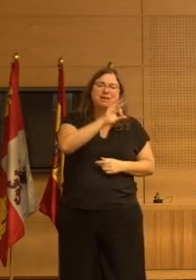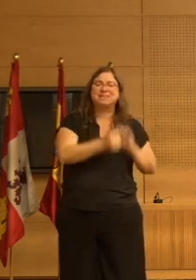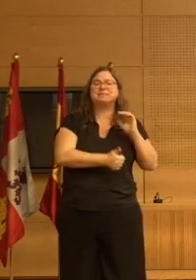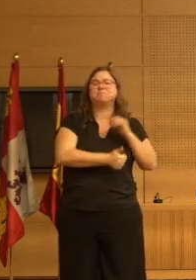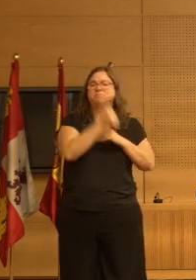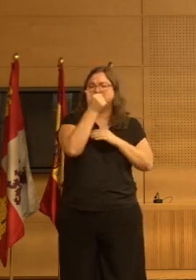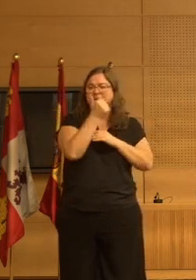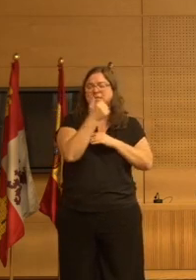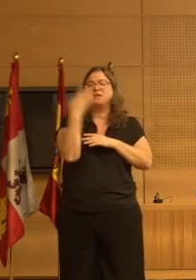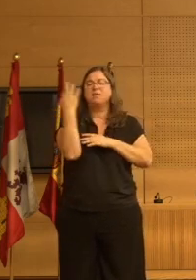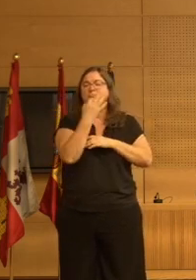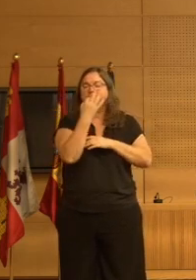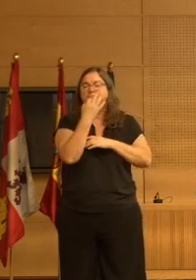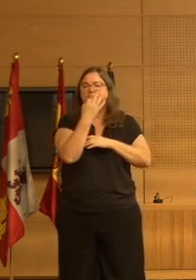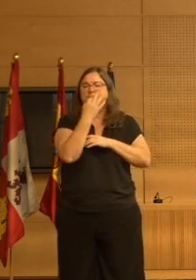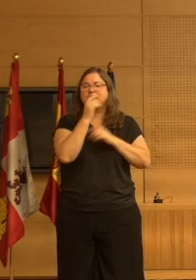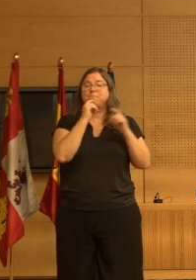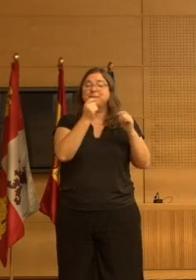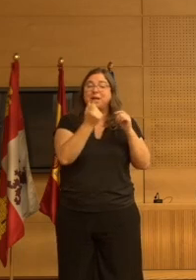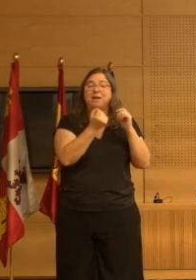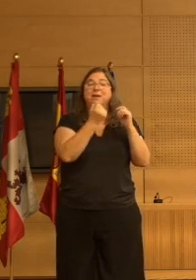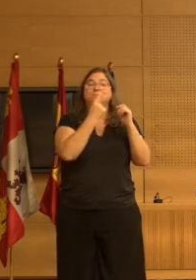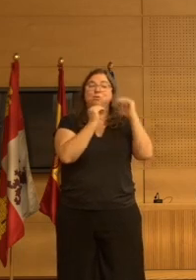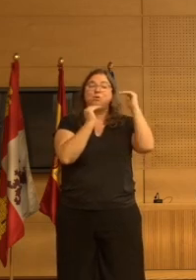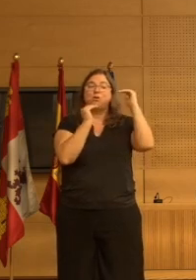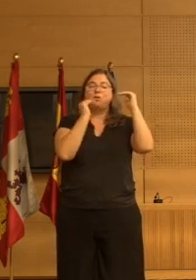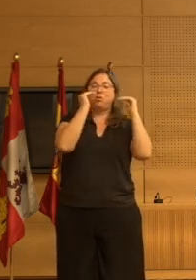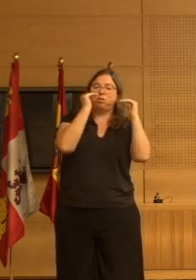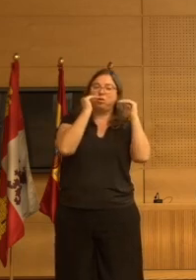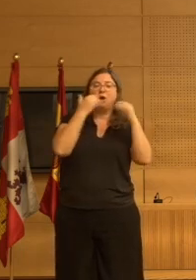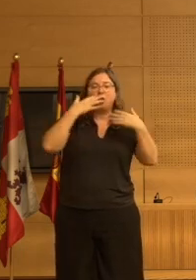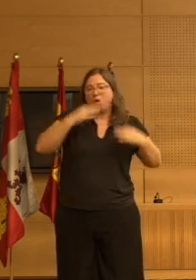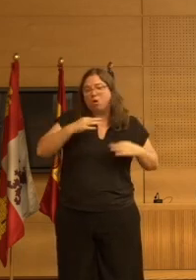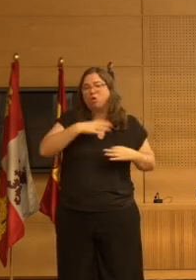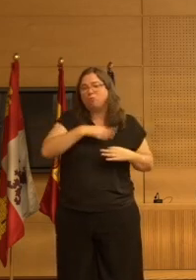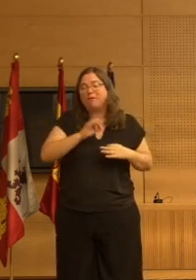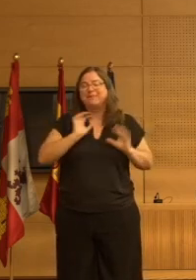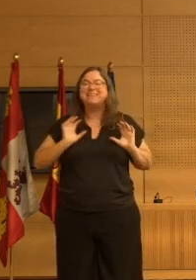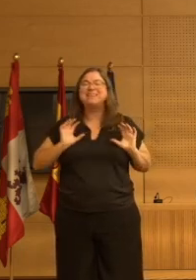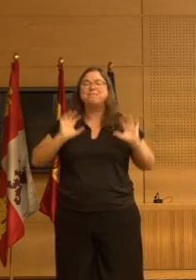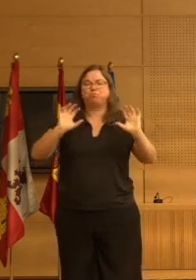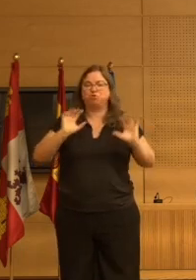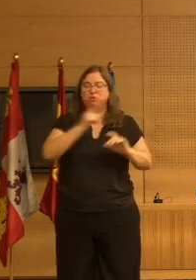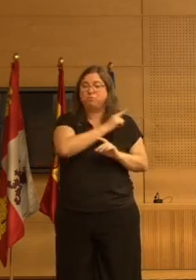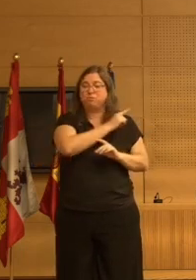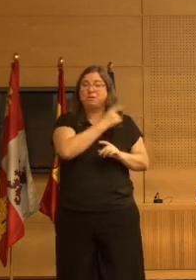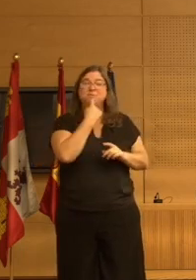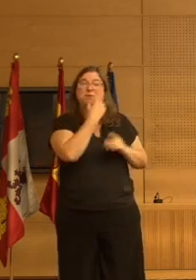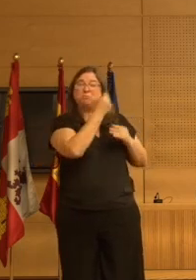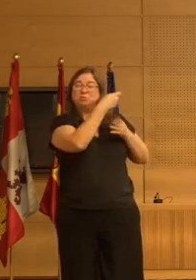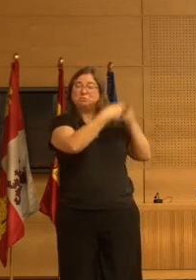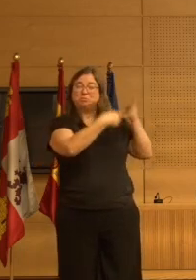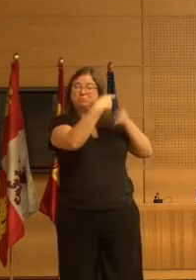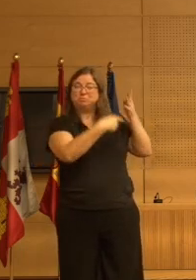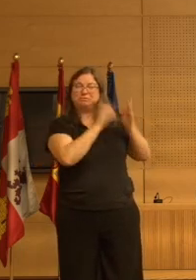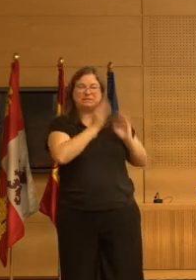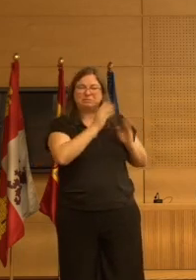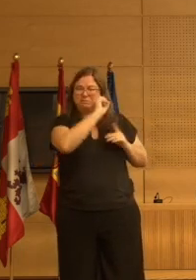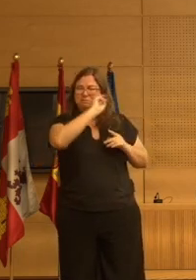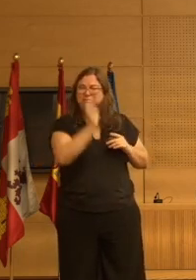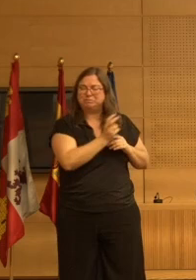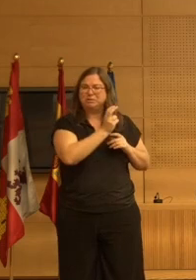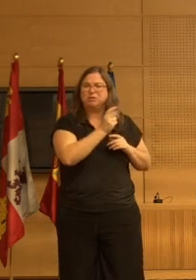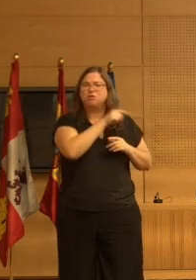sentido dar un inhibidor de recaptación de serotonina en pacientes que tengan impulsividad si bien aquí está claro que hay muchísimo solapamiento entre los